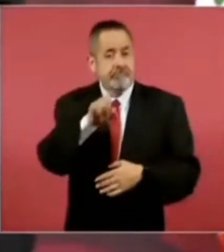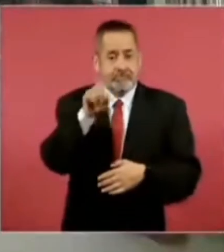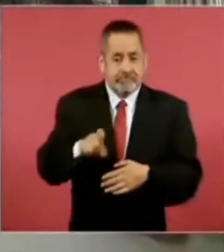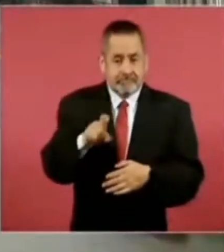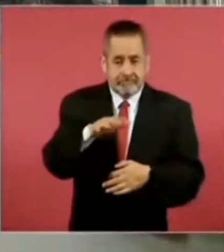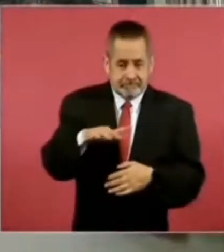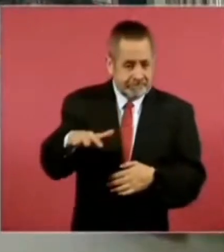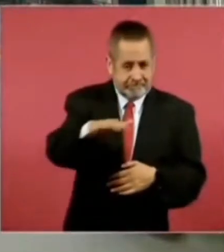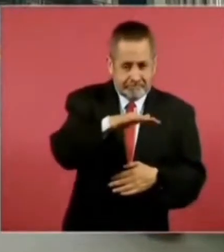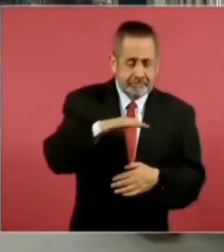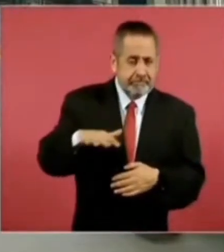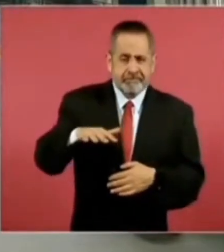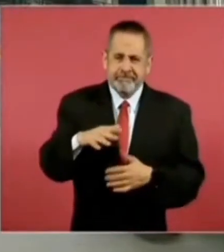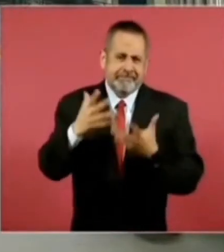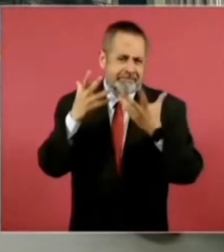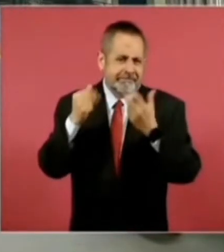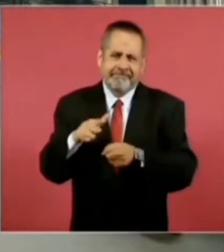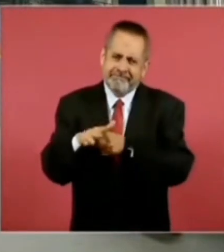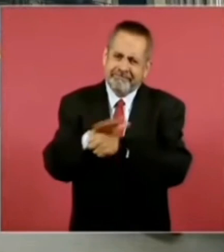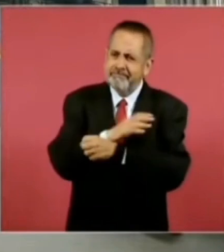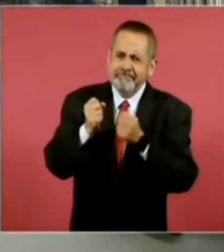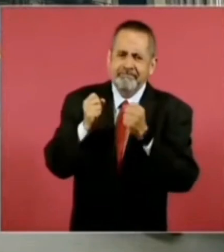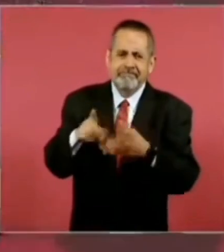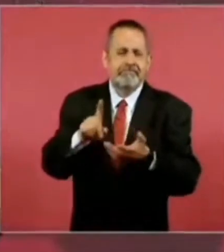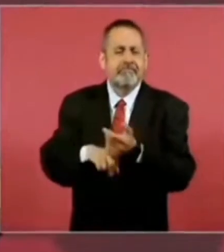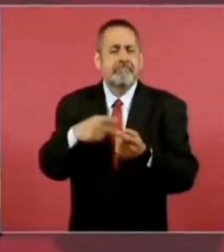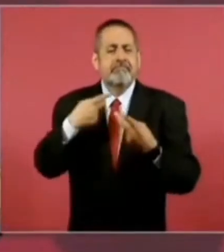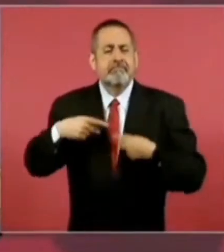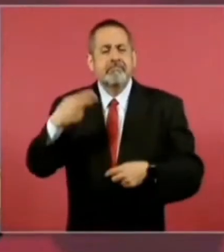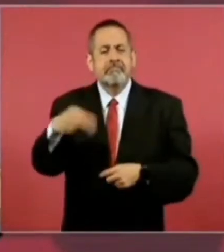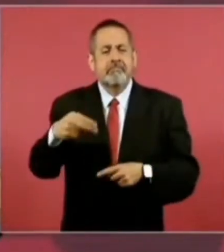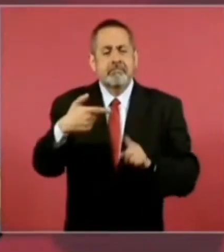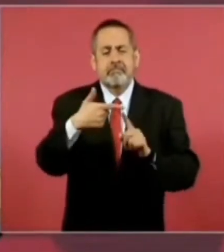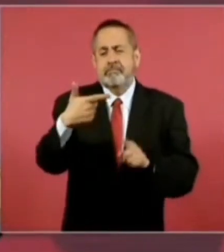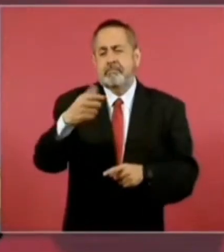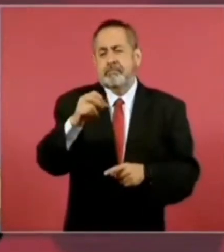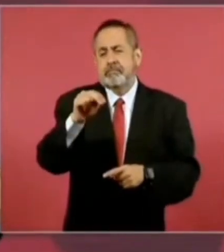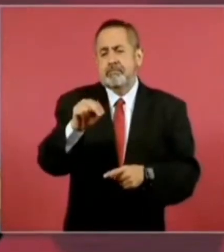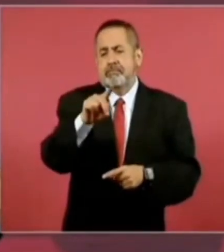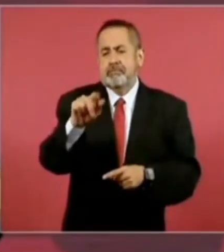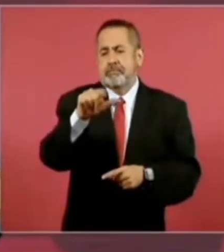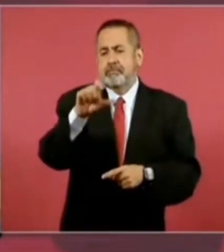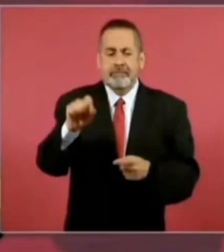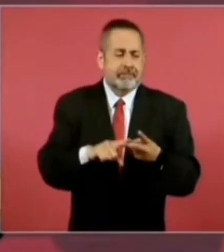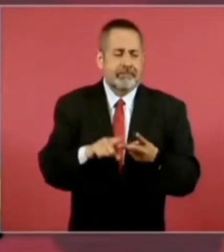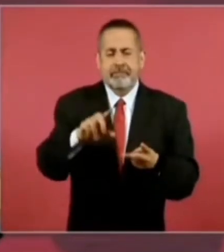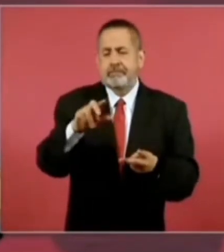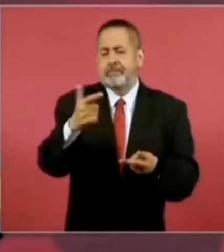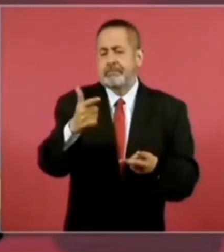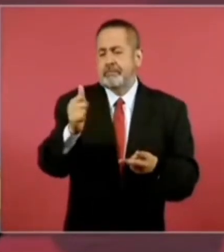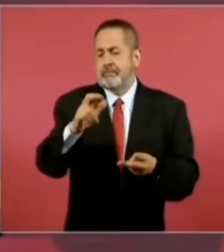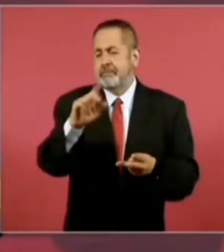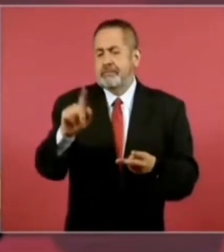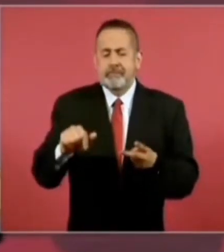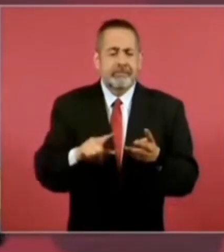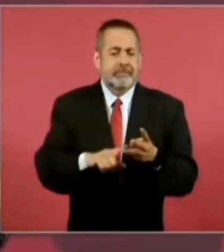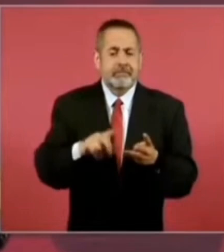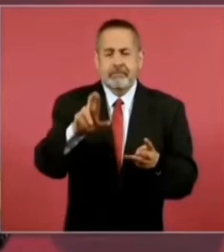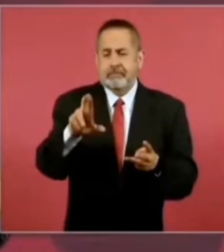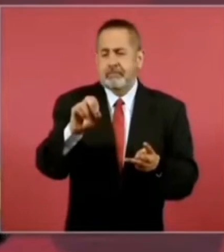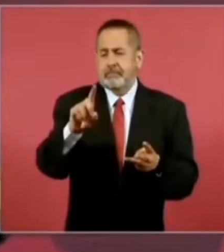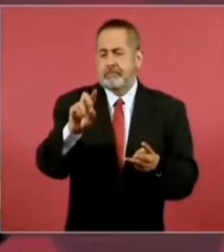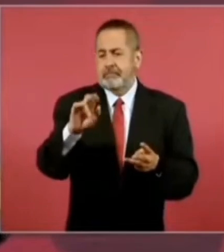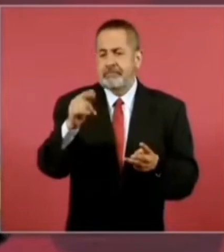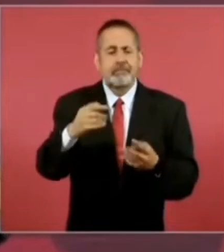lleno de González y de Garza y de Rodríguez como si